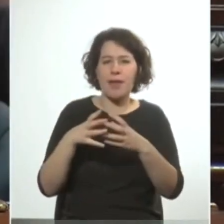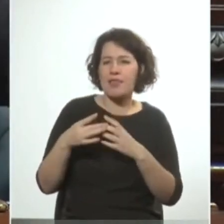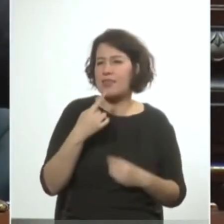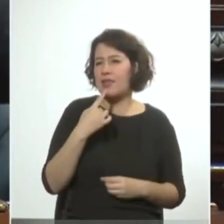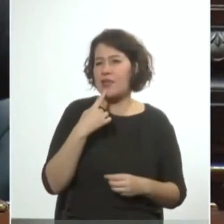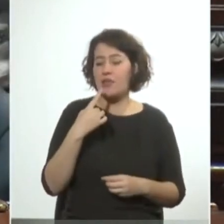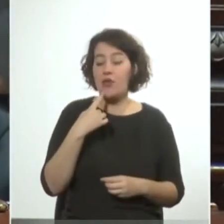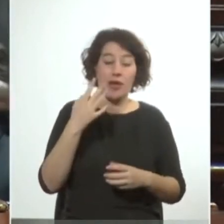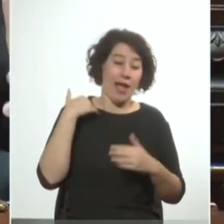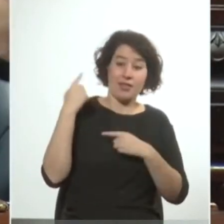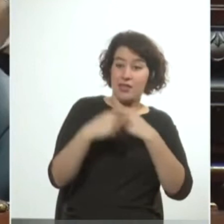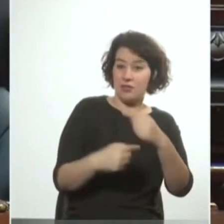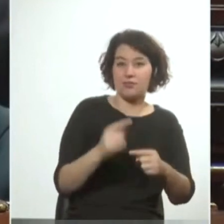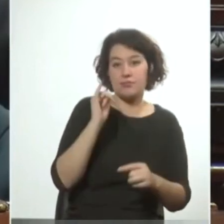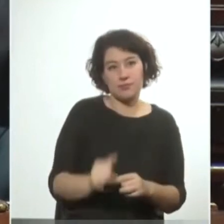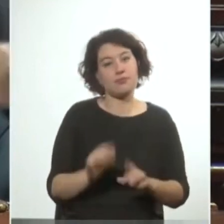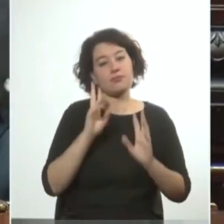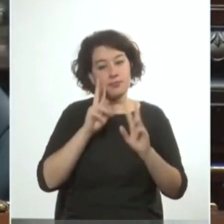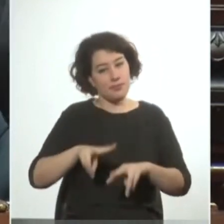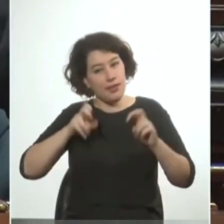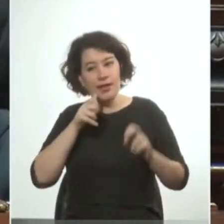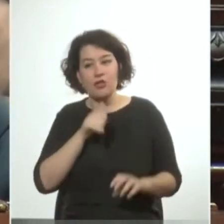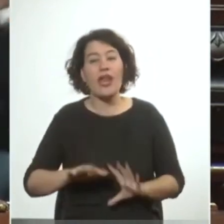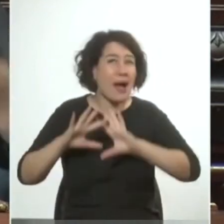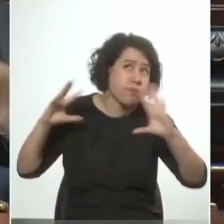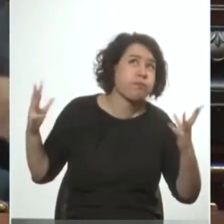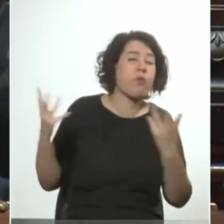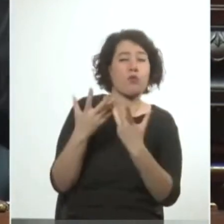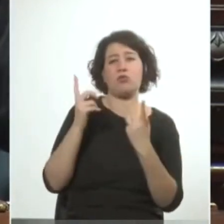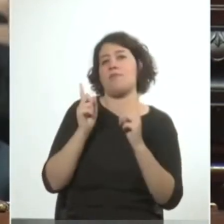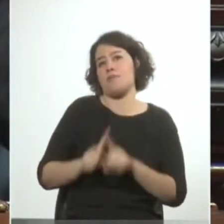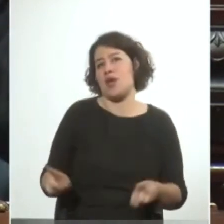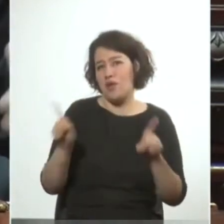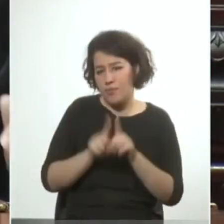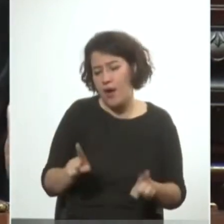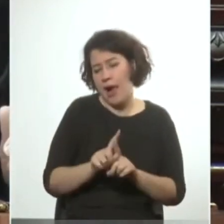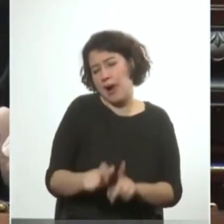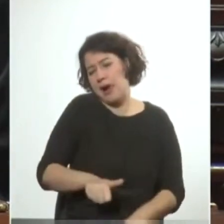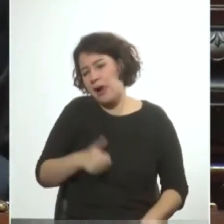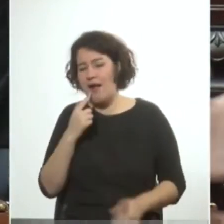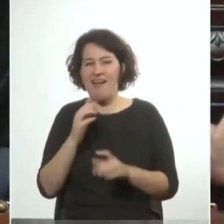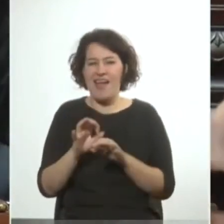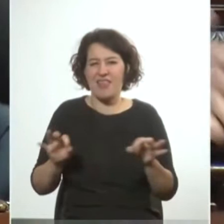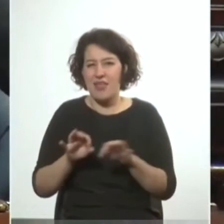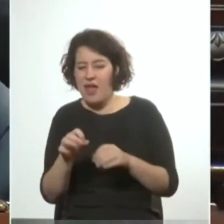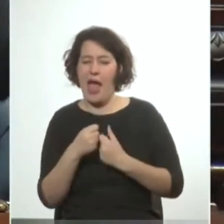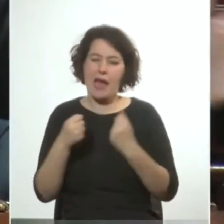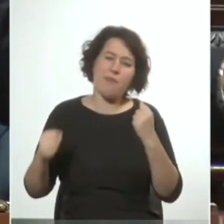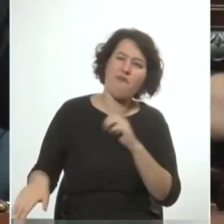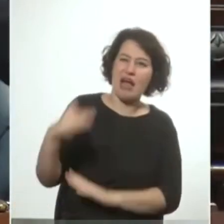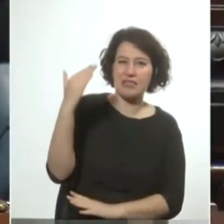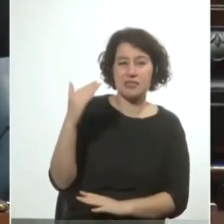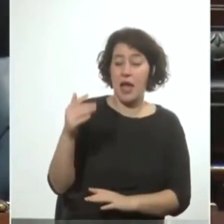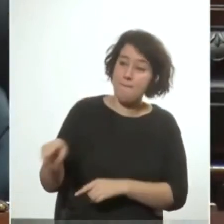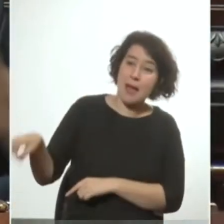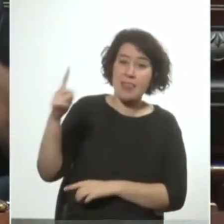que tradicionalmente porque esto si se revisa la historia del mundo ha sucedido utilizaban aquella estrategia de animémonos y vayan y